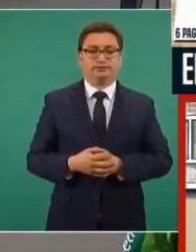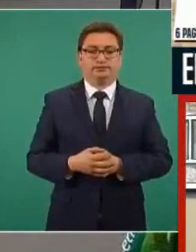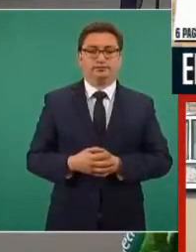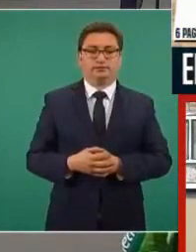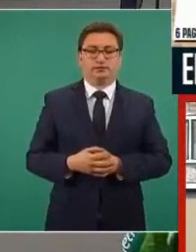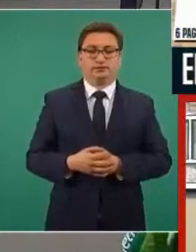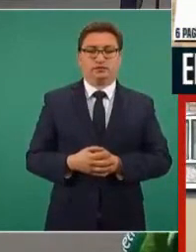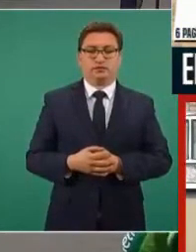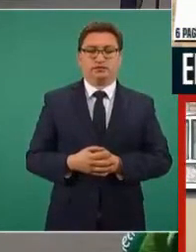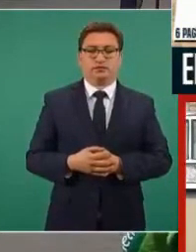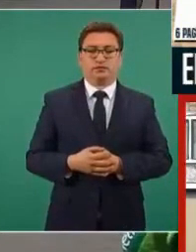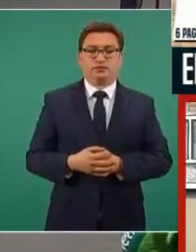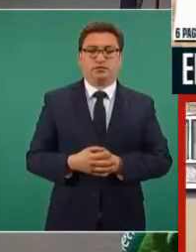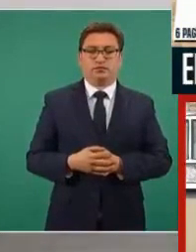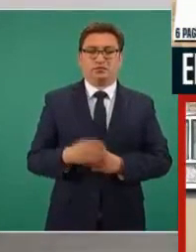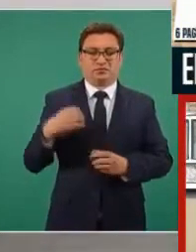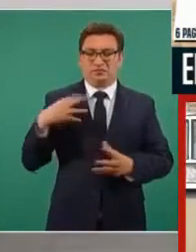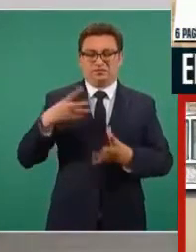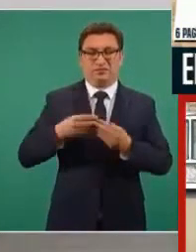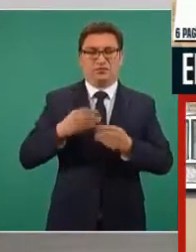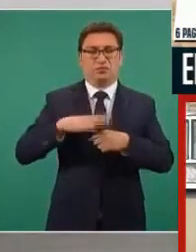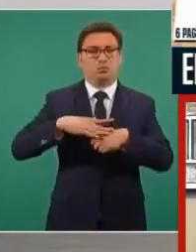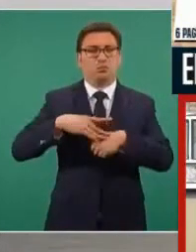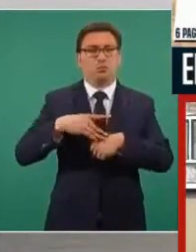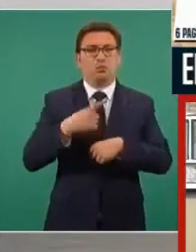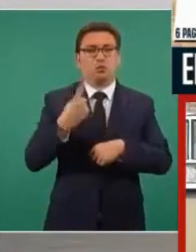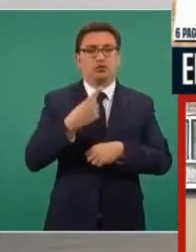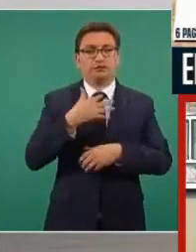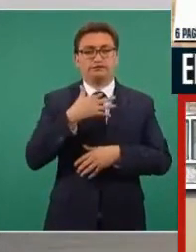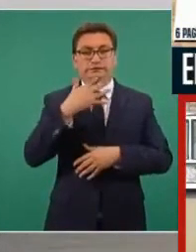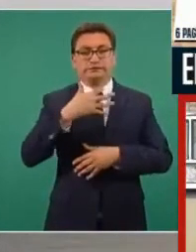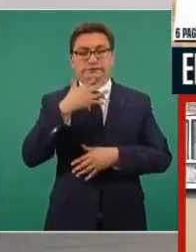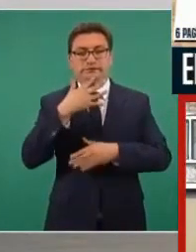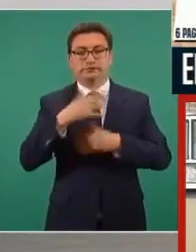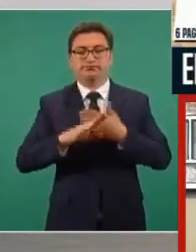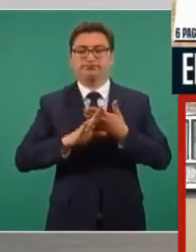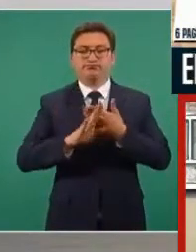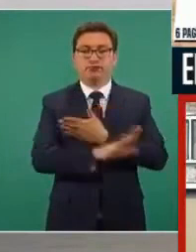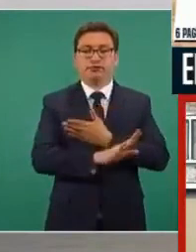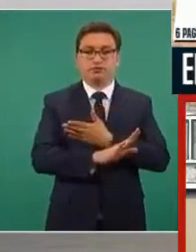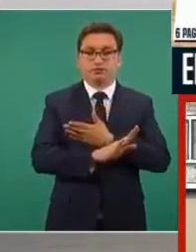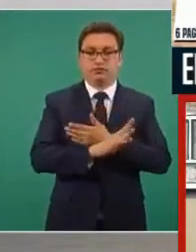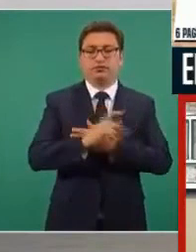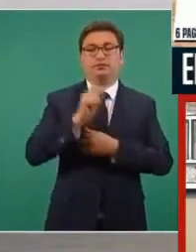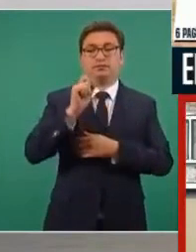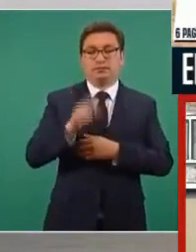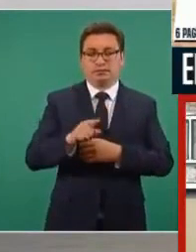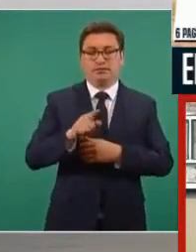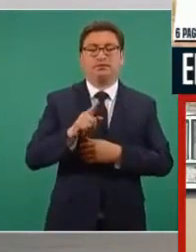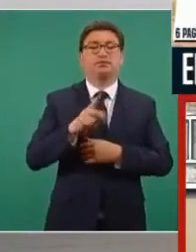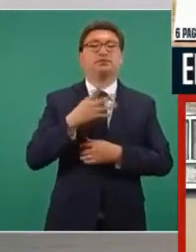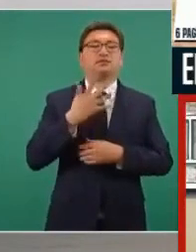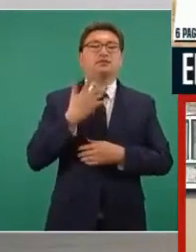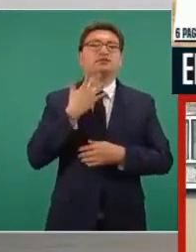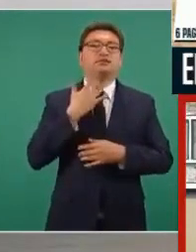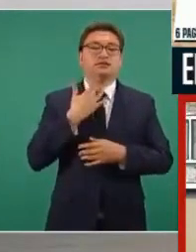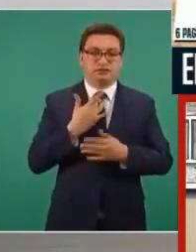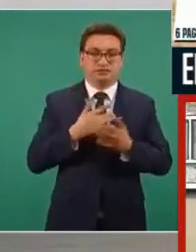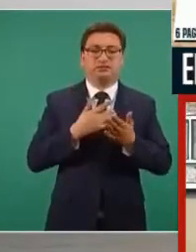Todo esto porque se evitó el contrabando de gasolinas